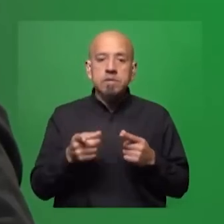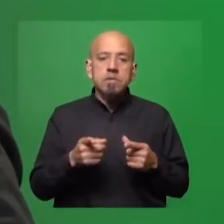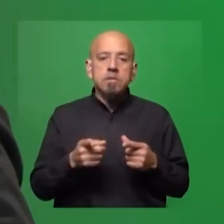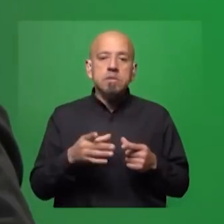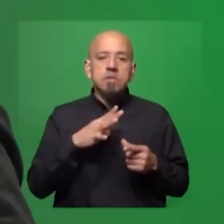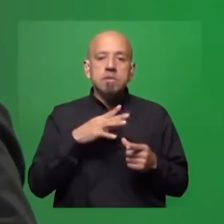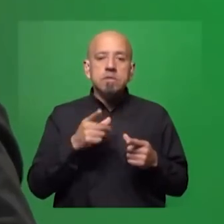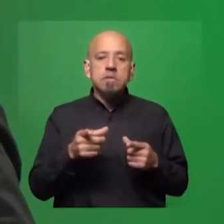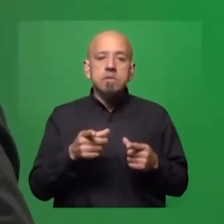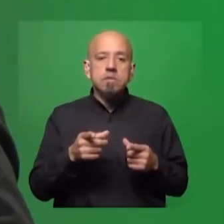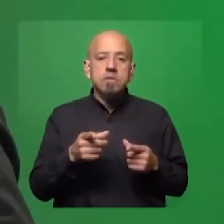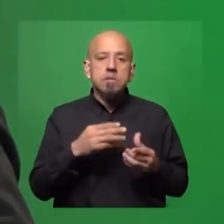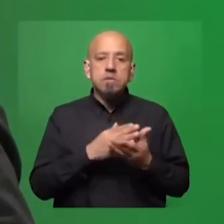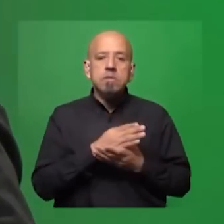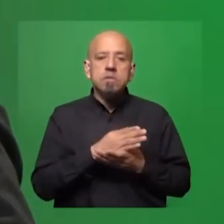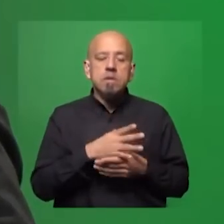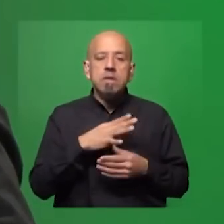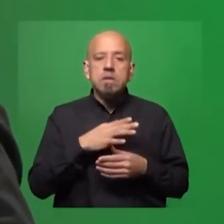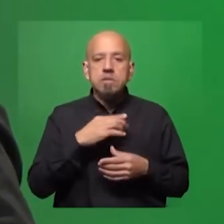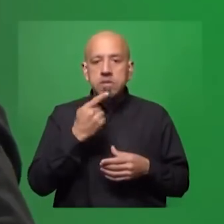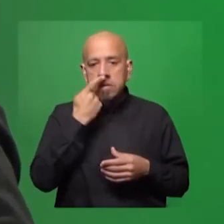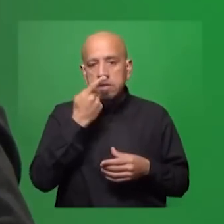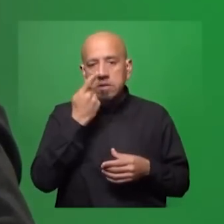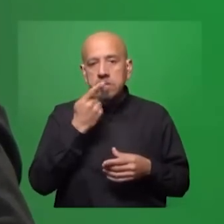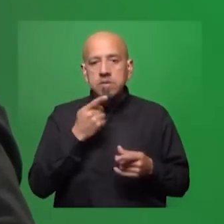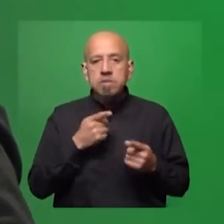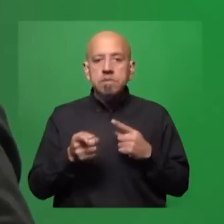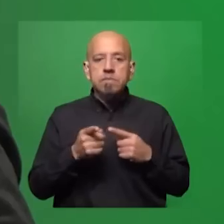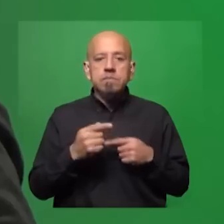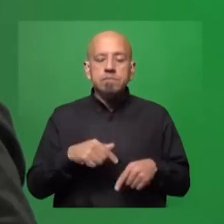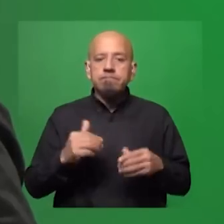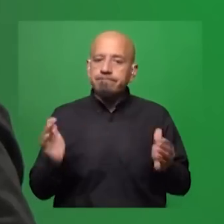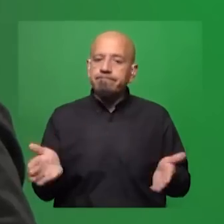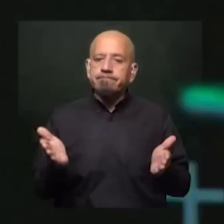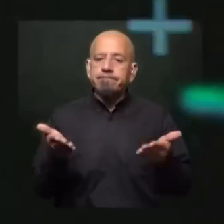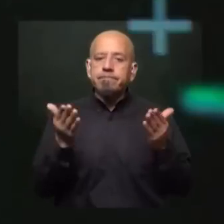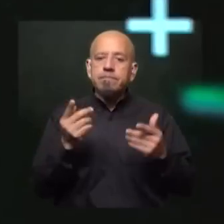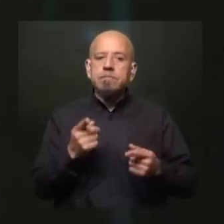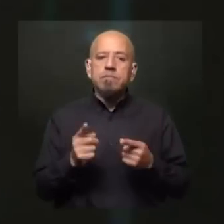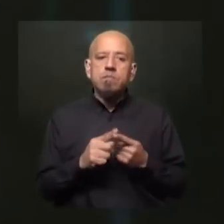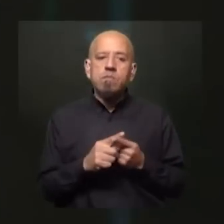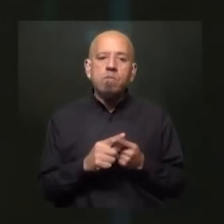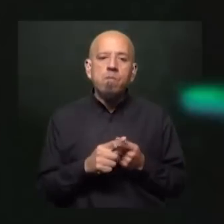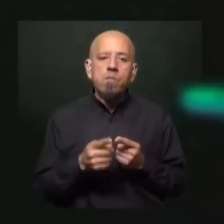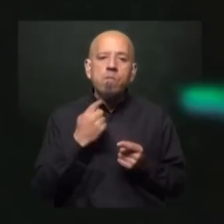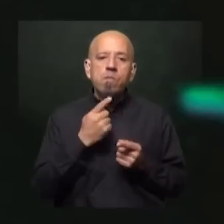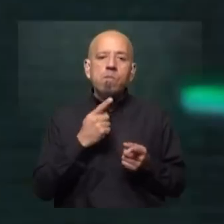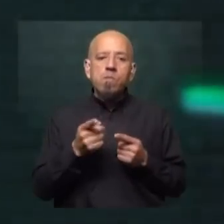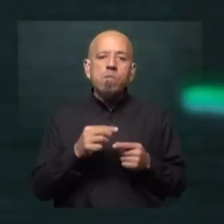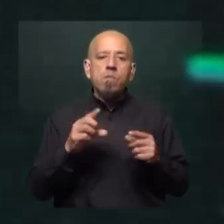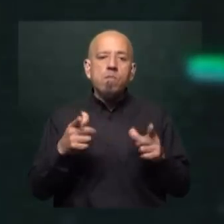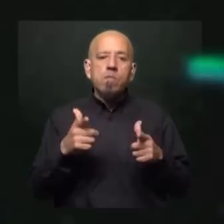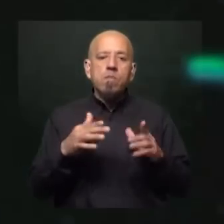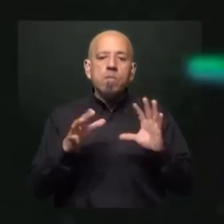Ahí hay permanentemente intereses de que eso esté alimentado, fogoneado y Esa inestabilidad sirve. Claro, si no hay una democracia